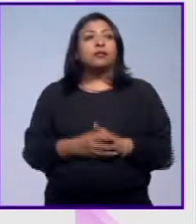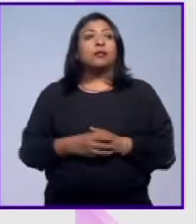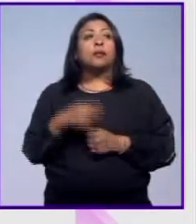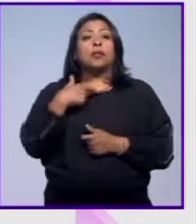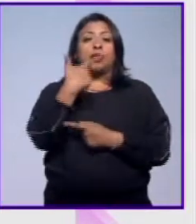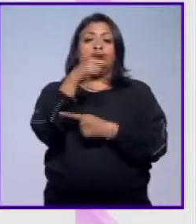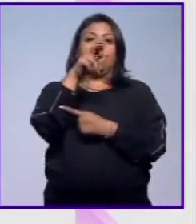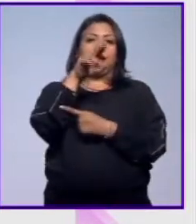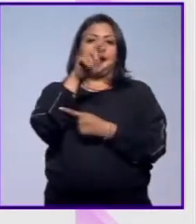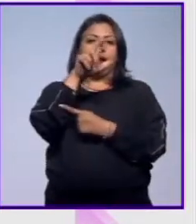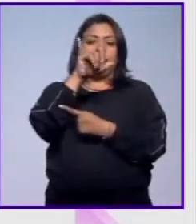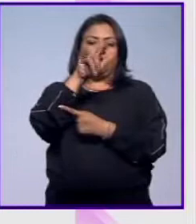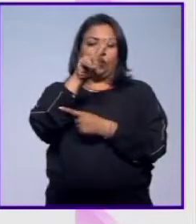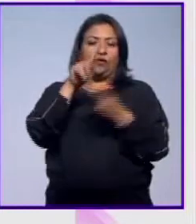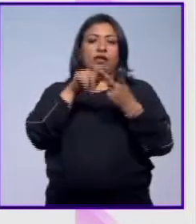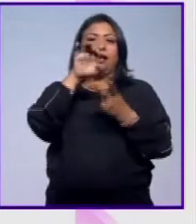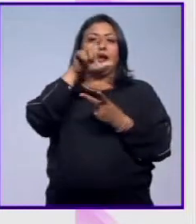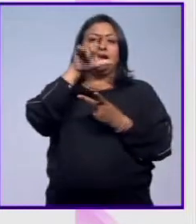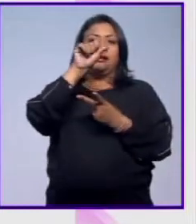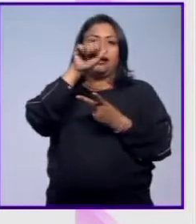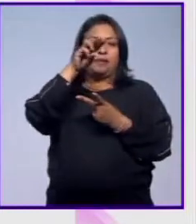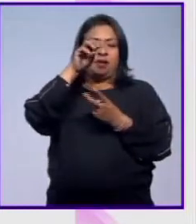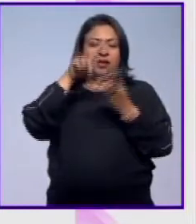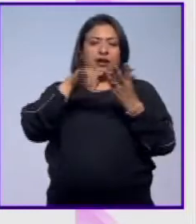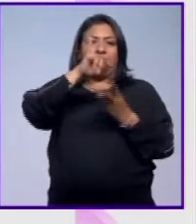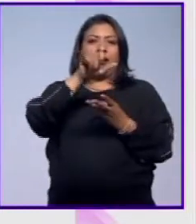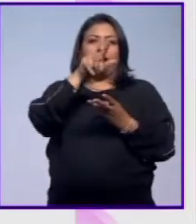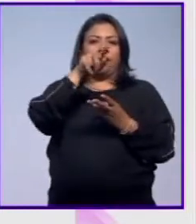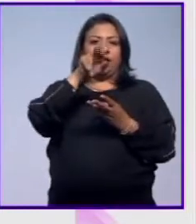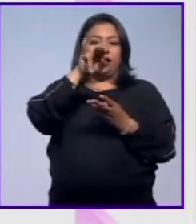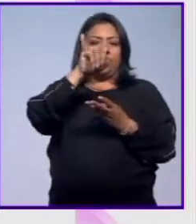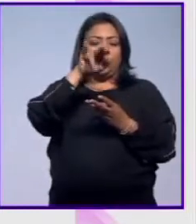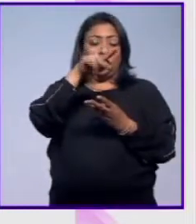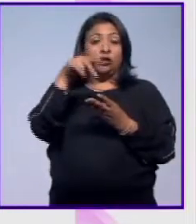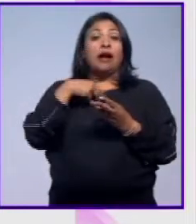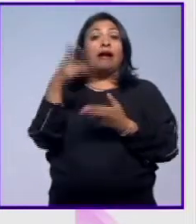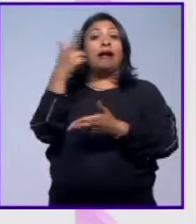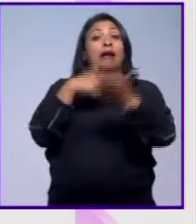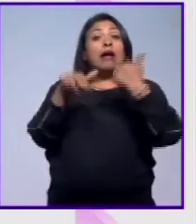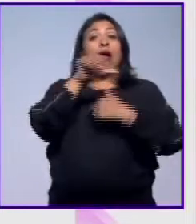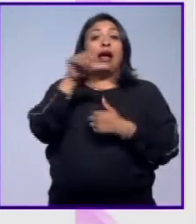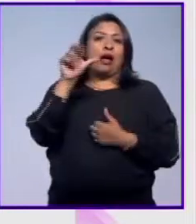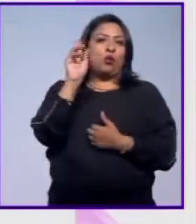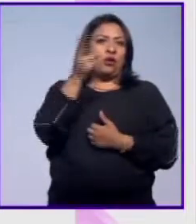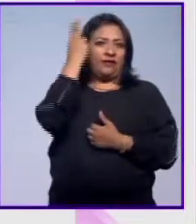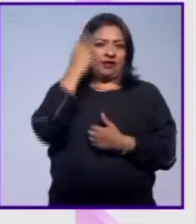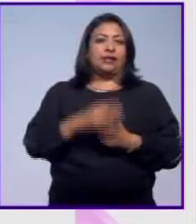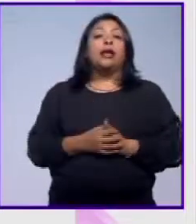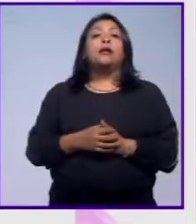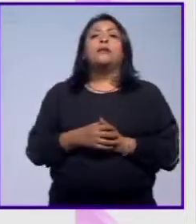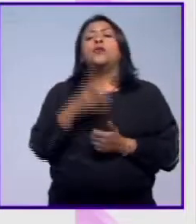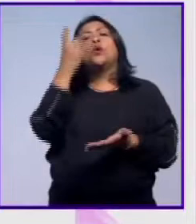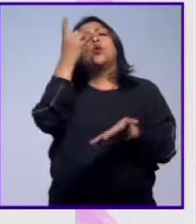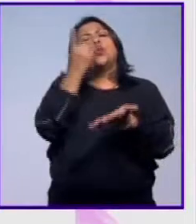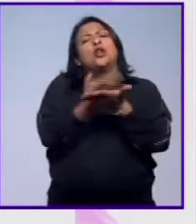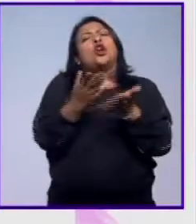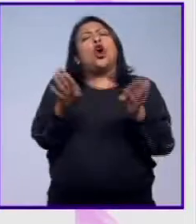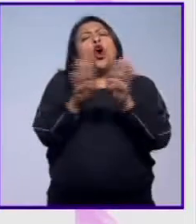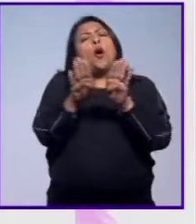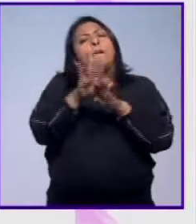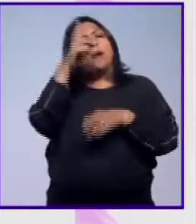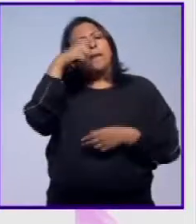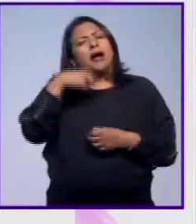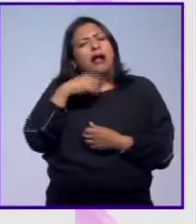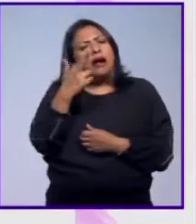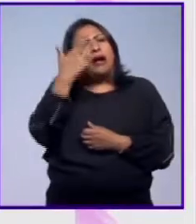Graciela Iturbide, Elsa Medina y Javier Hinojosa regresaron a la universidad. Solo que esta vez lo hicieron